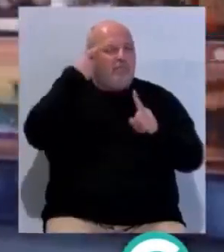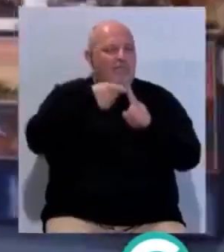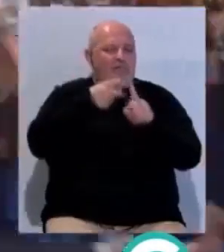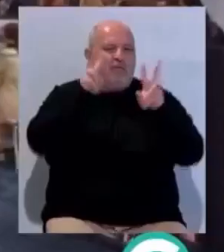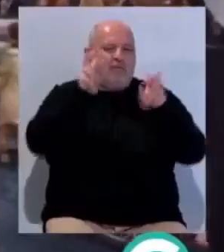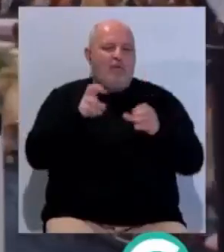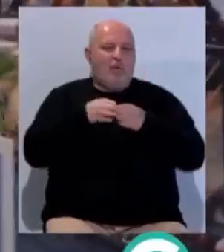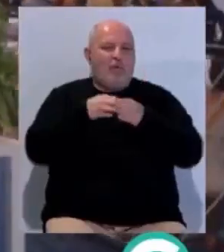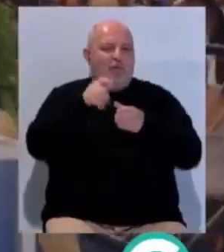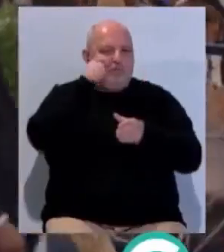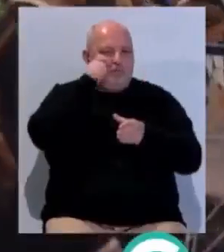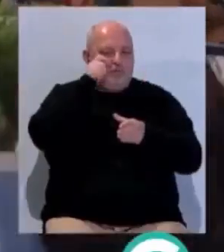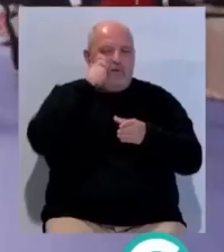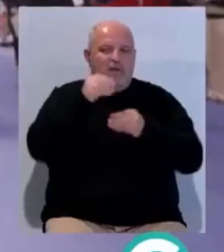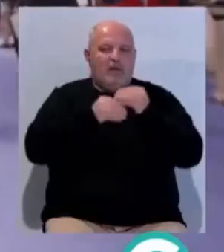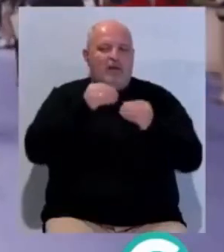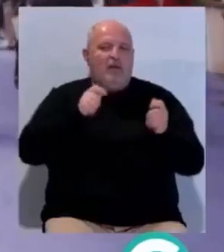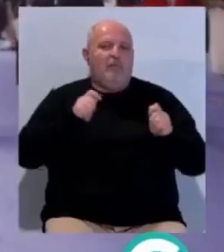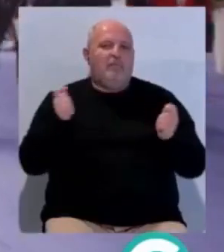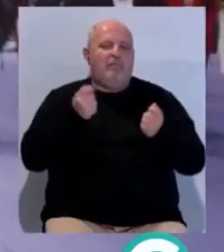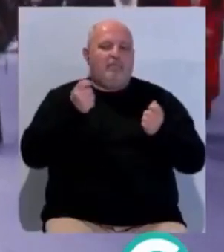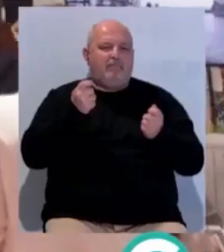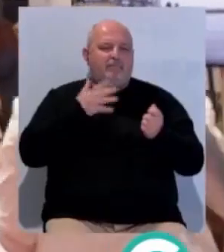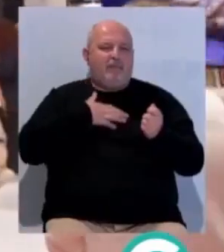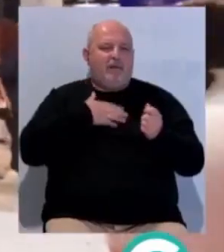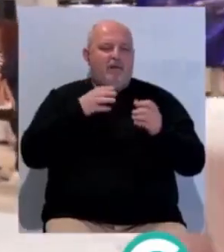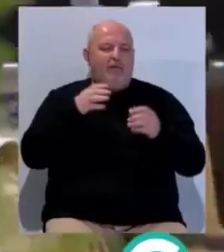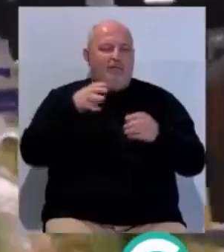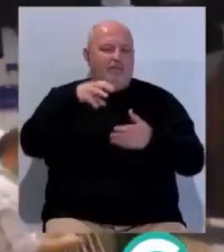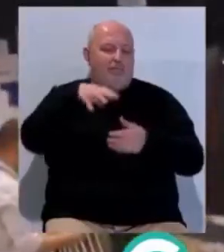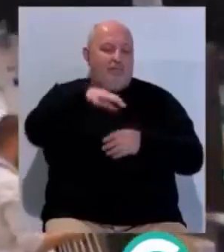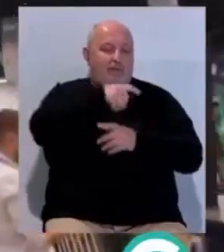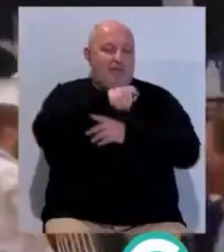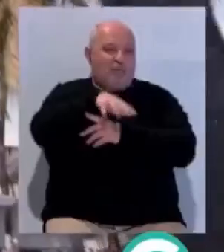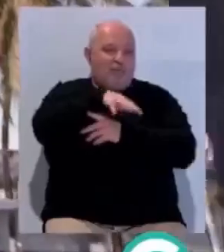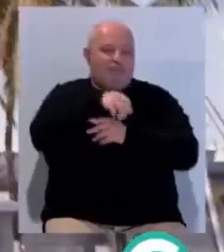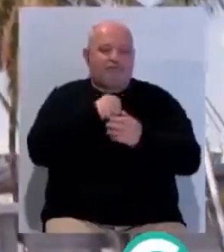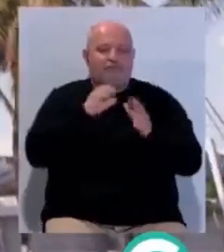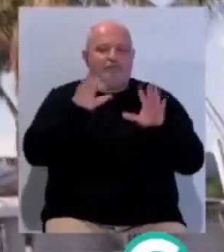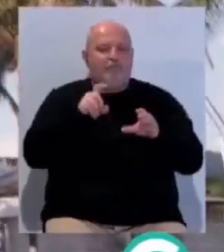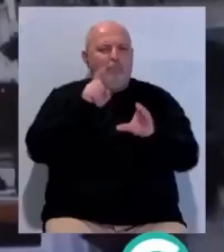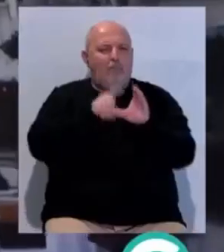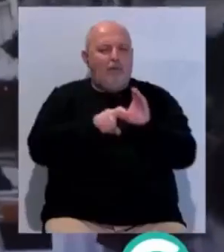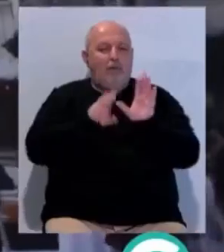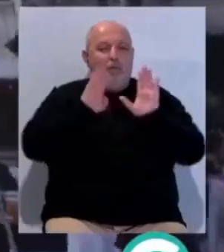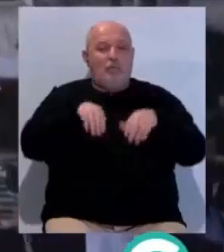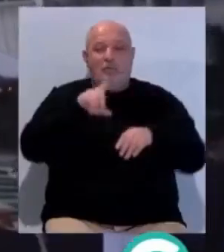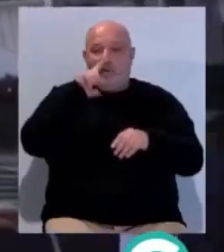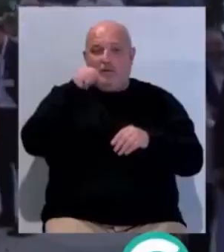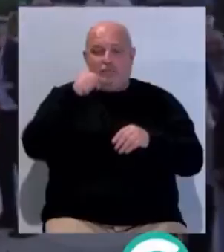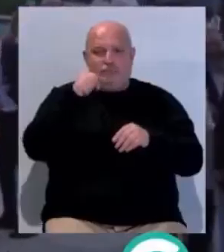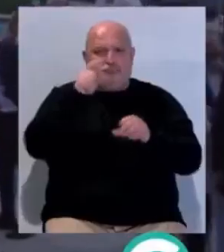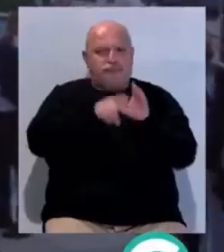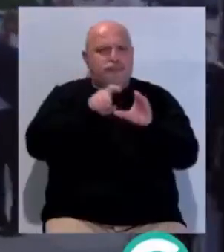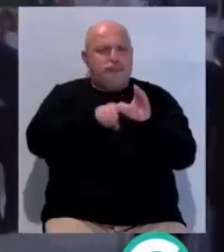de cruceros que se promociona en el stand del puerto del Estado. Cádiz ha participado en los últimos años en